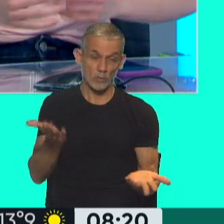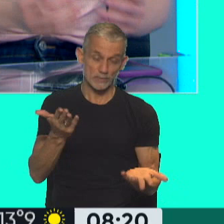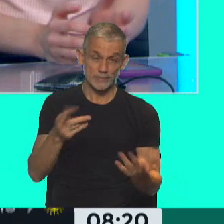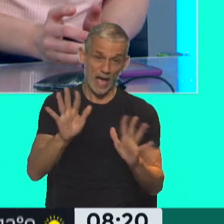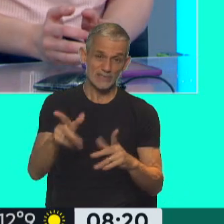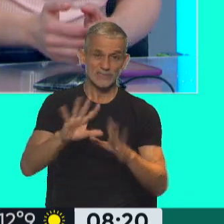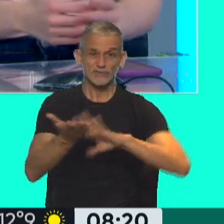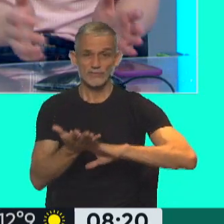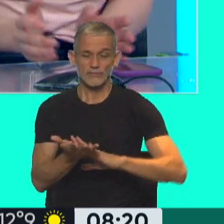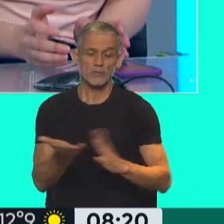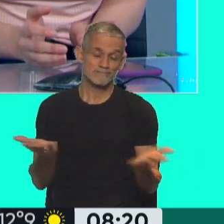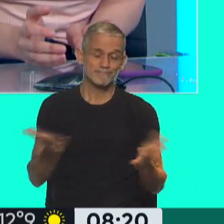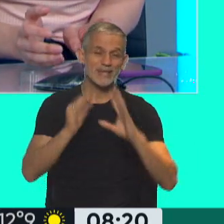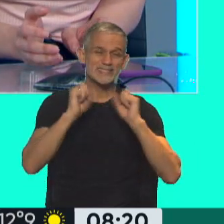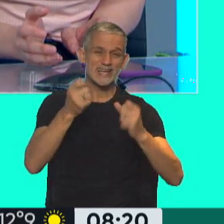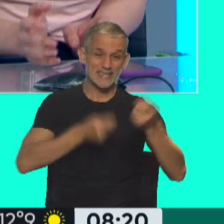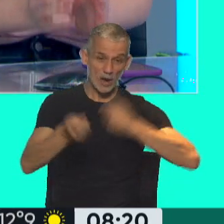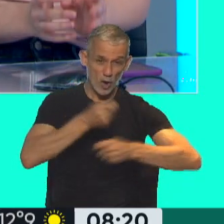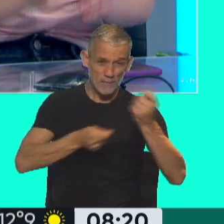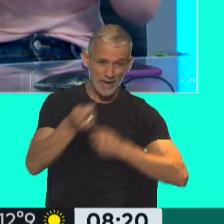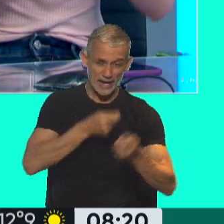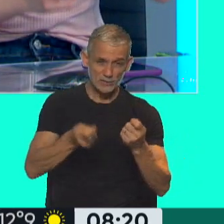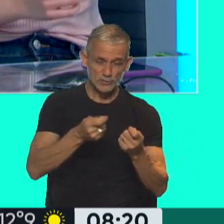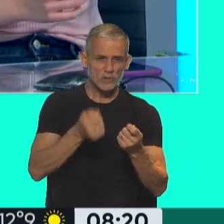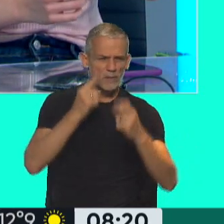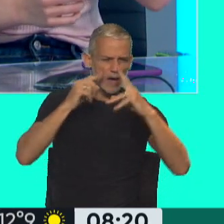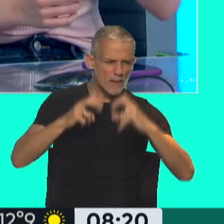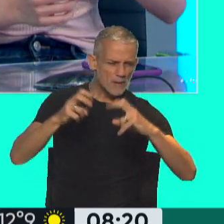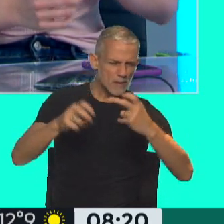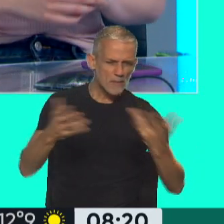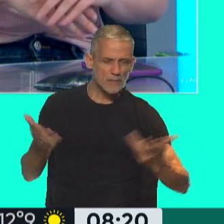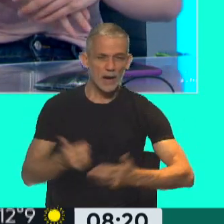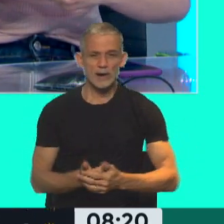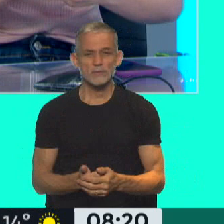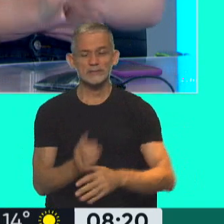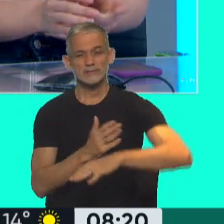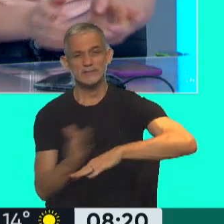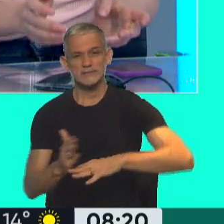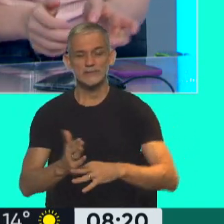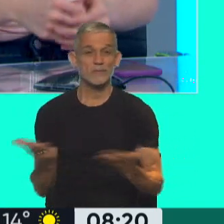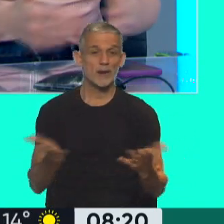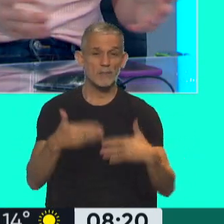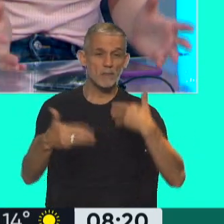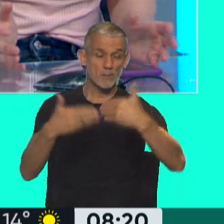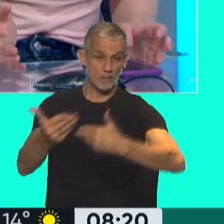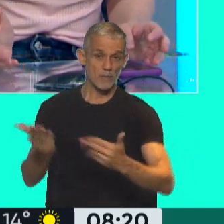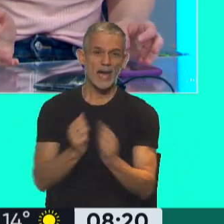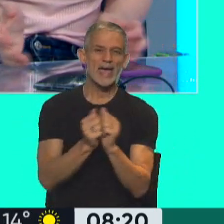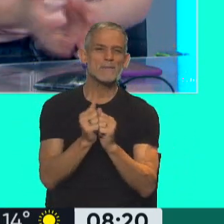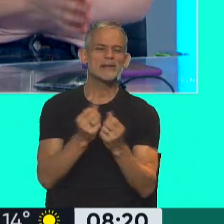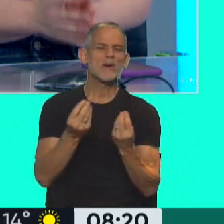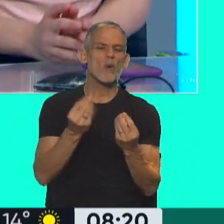prácticas irregulares es que la Secretaría de Comercio Interior viene a disponer de esta investigación para poder llevar adelante a ver qué empresas